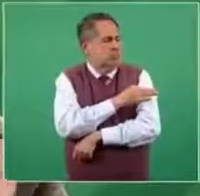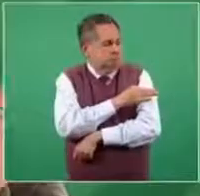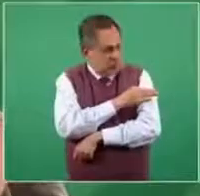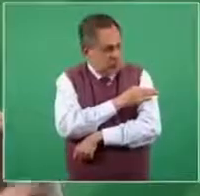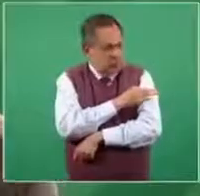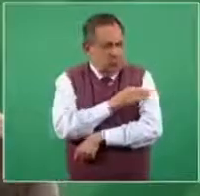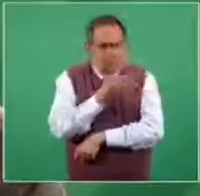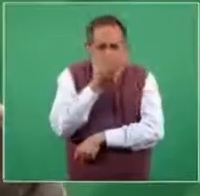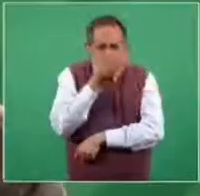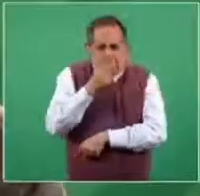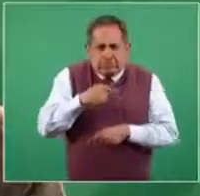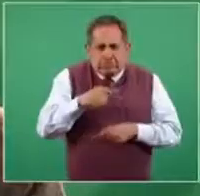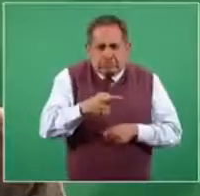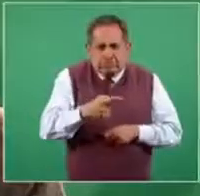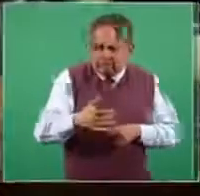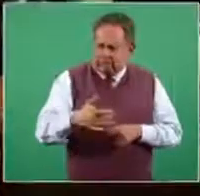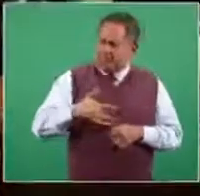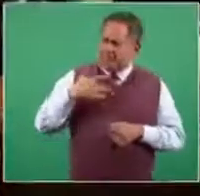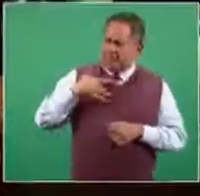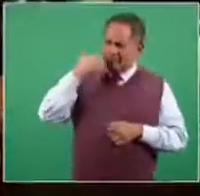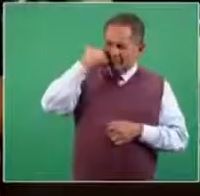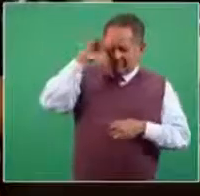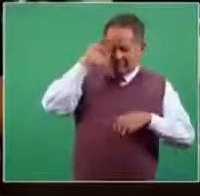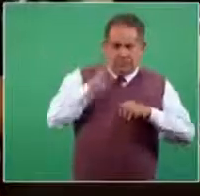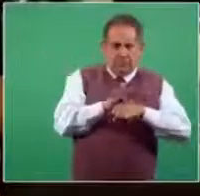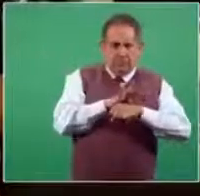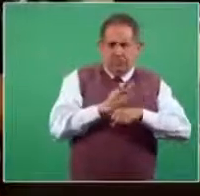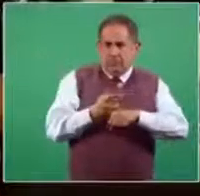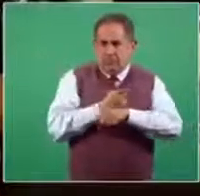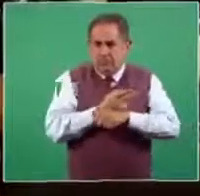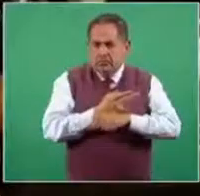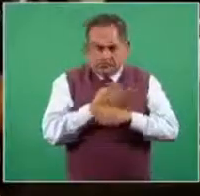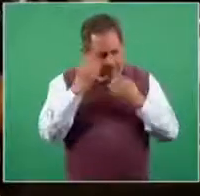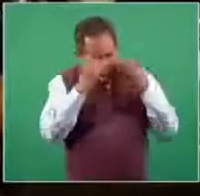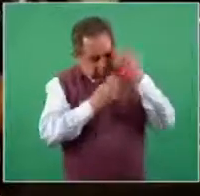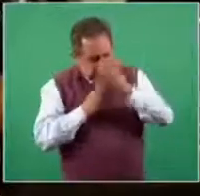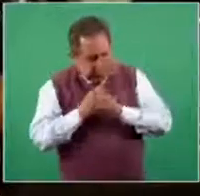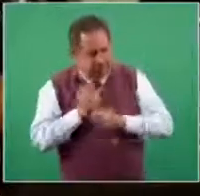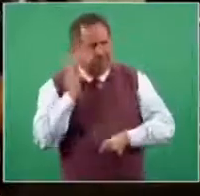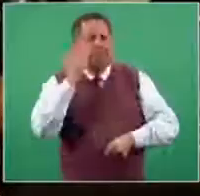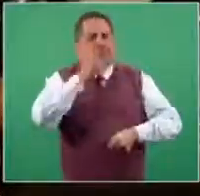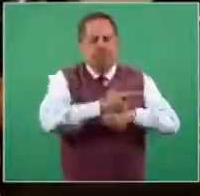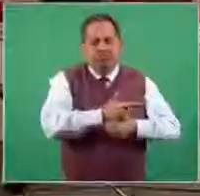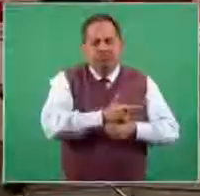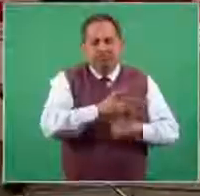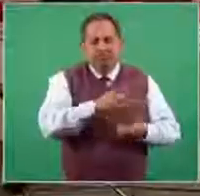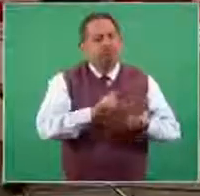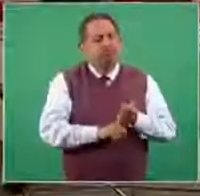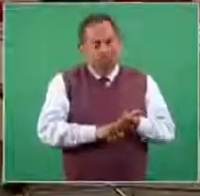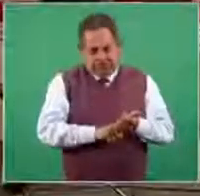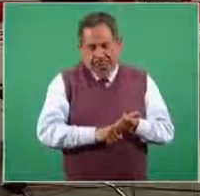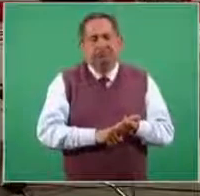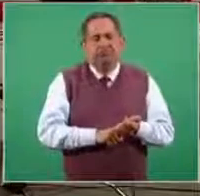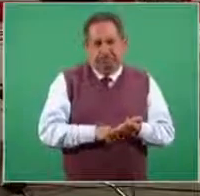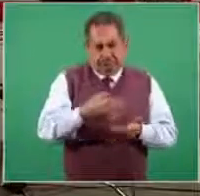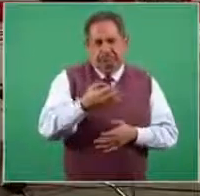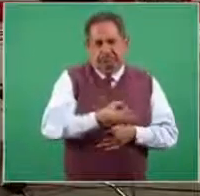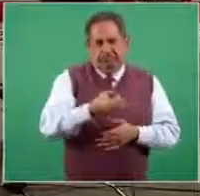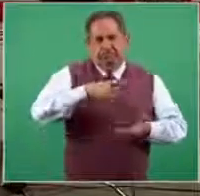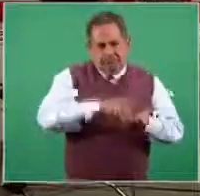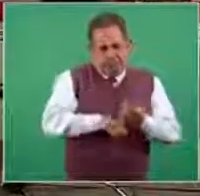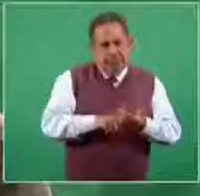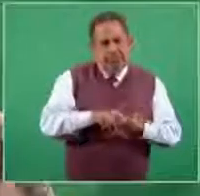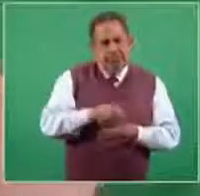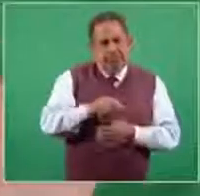días presentan los síntomas de COVID y se les hacen las pruebas, la prueba de laboratorio, y se verifica que tienen infección por